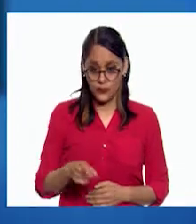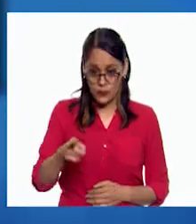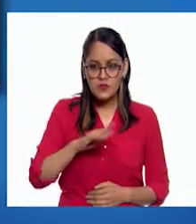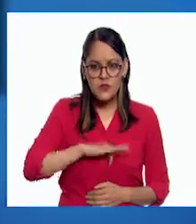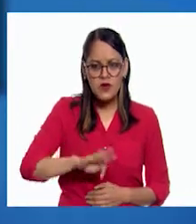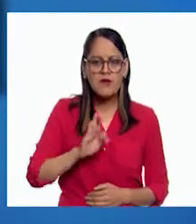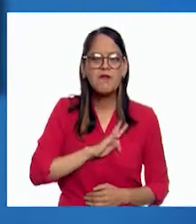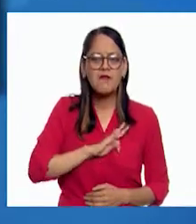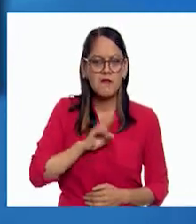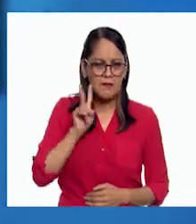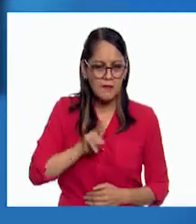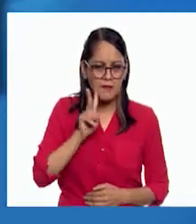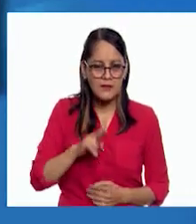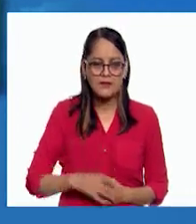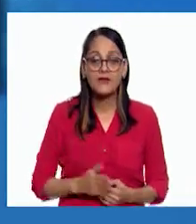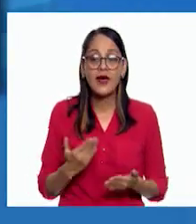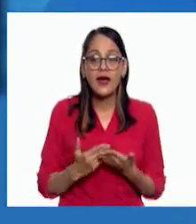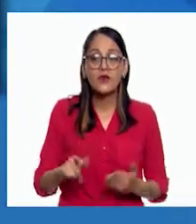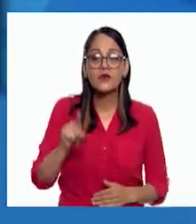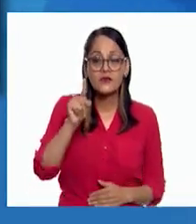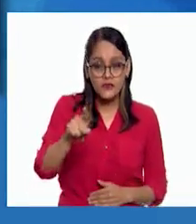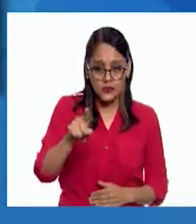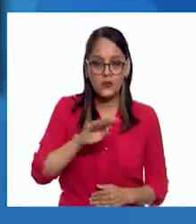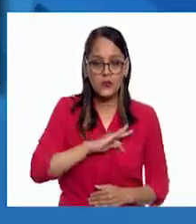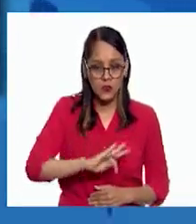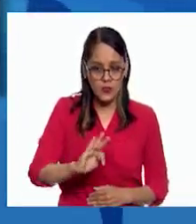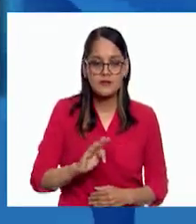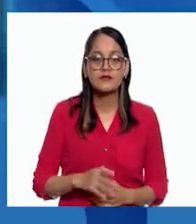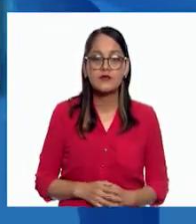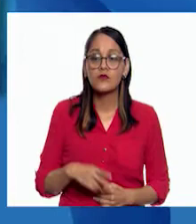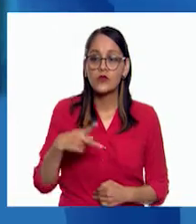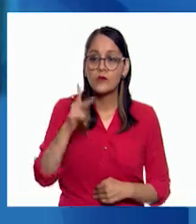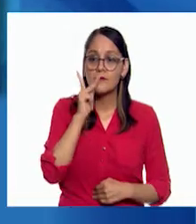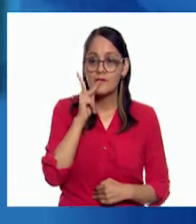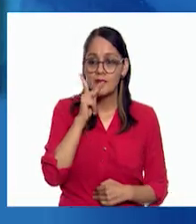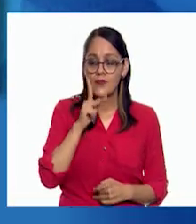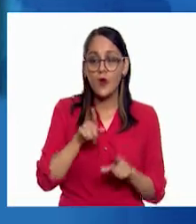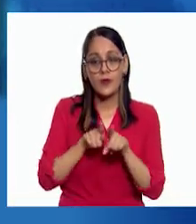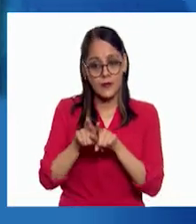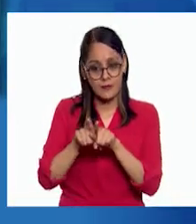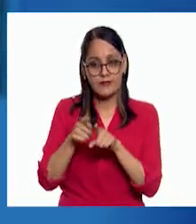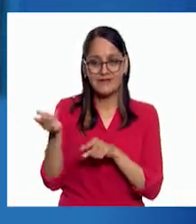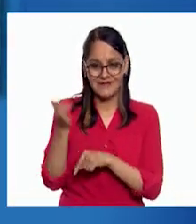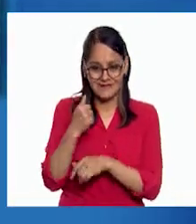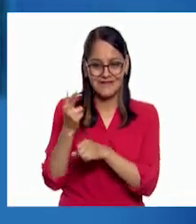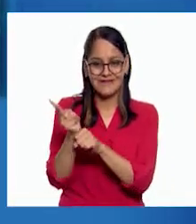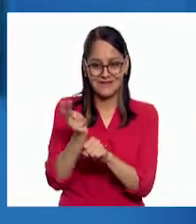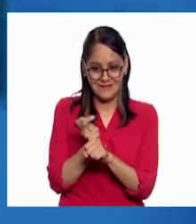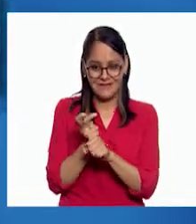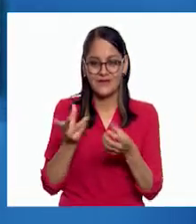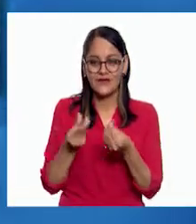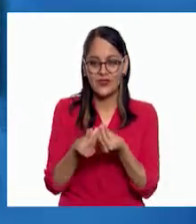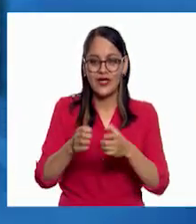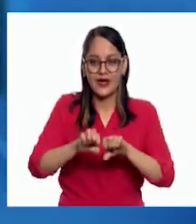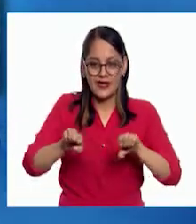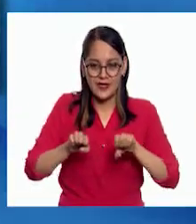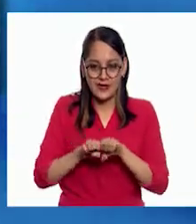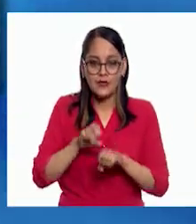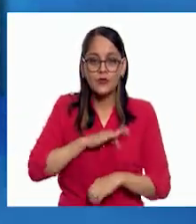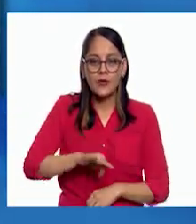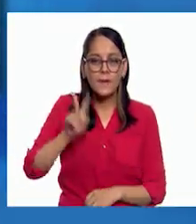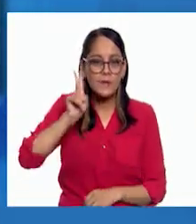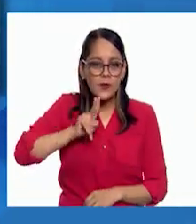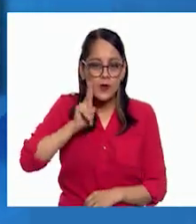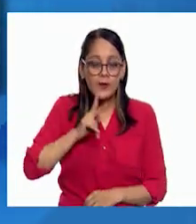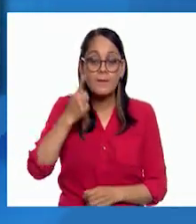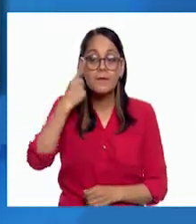¡Inténtalo! Ahora te toca a ti intentarlo. Invita a tus papás o hermanos a hacer equipo y resolver juntos este reto de